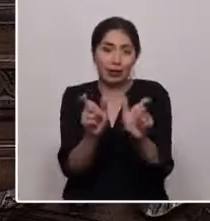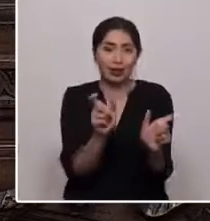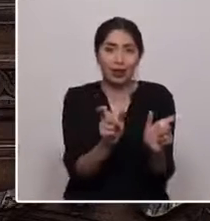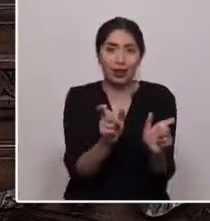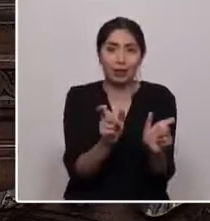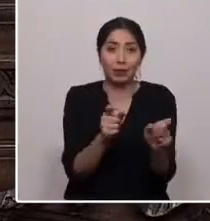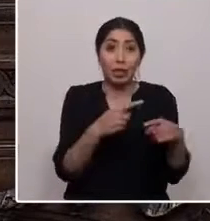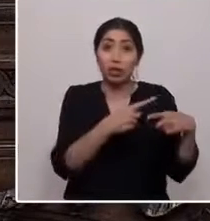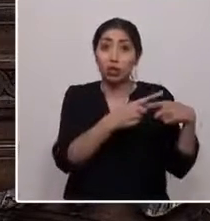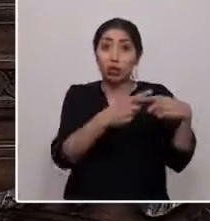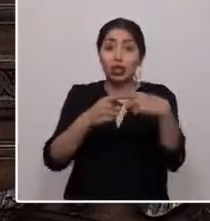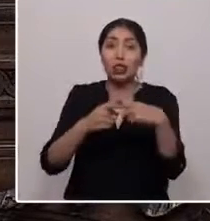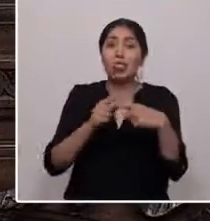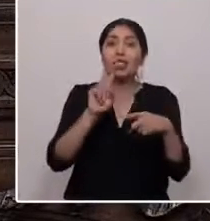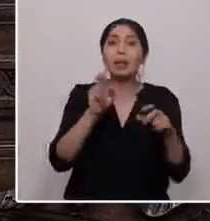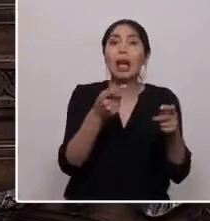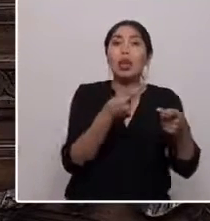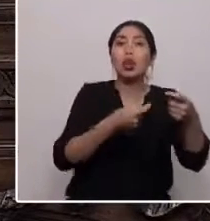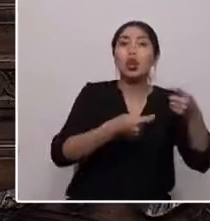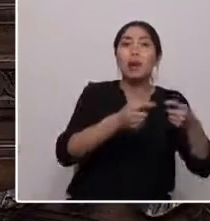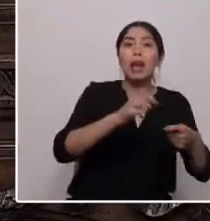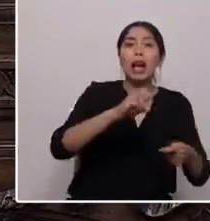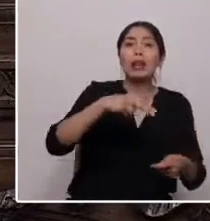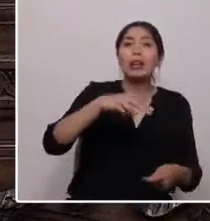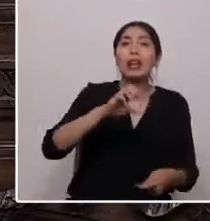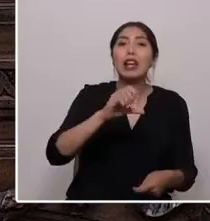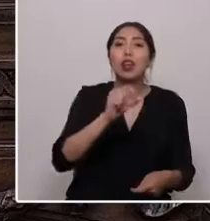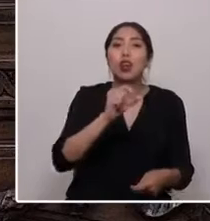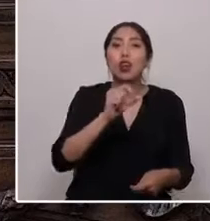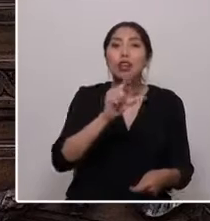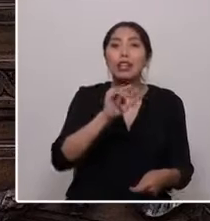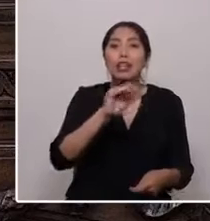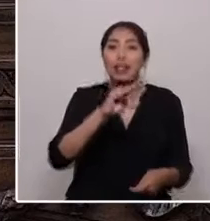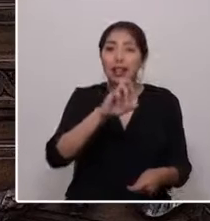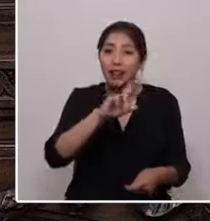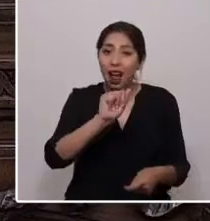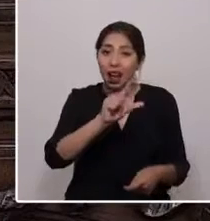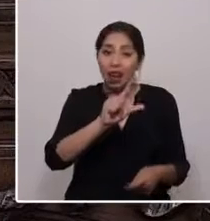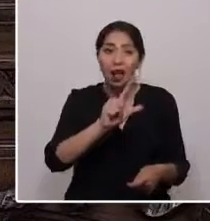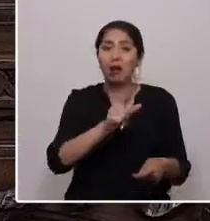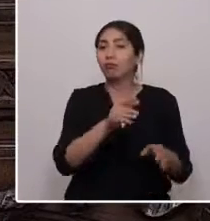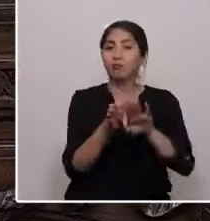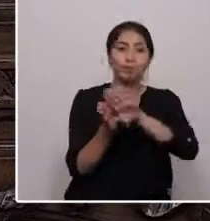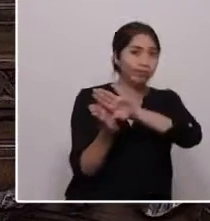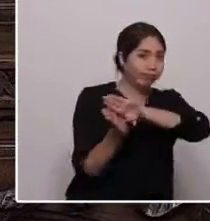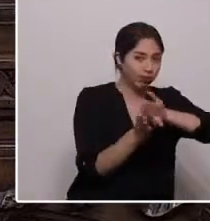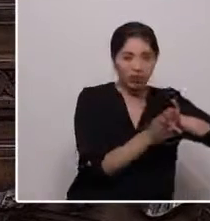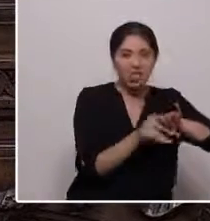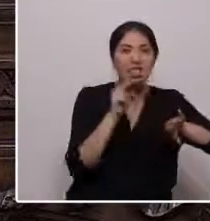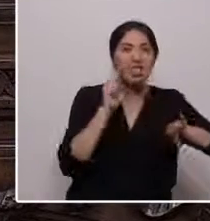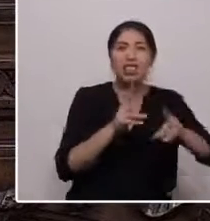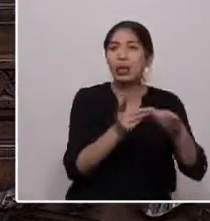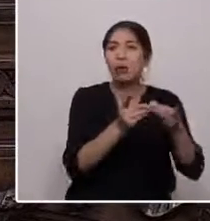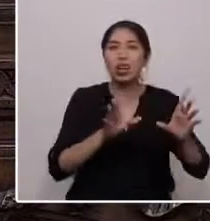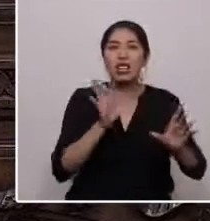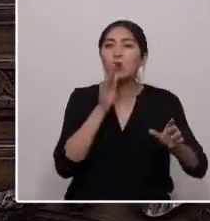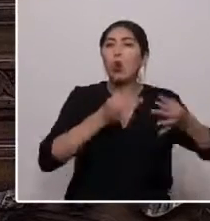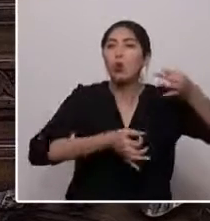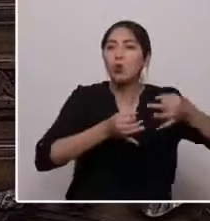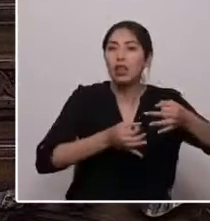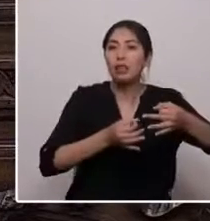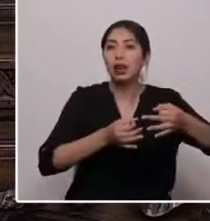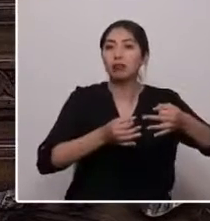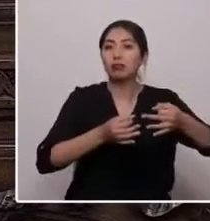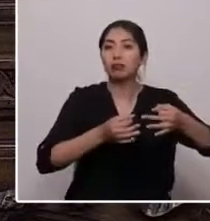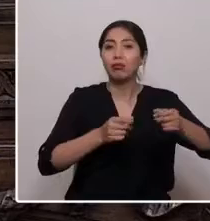economía neoliberal, ese diseño estructural del modelo económico que es profundamente antidemocrático e injusto, que respete y cuida la